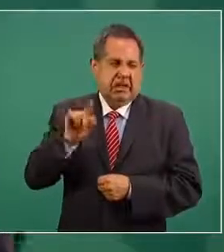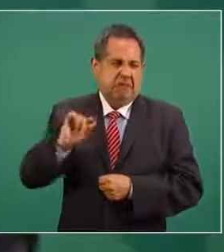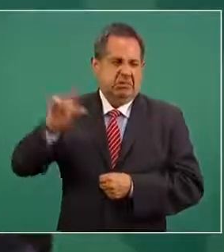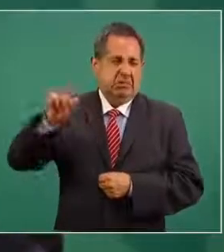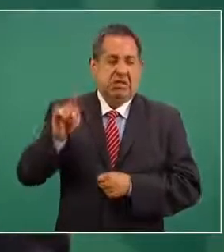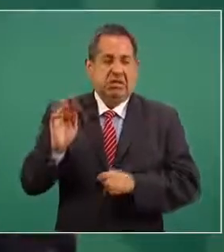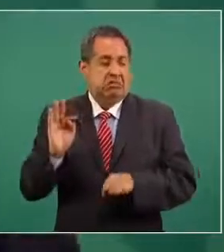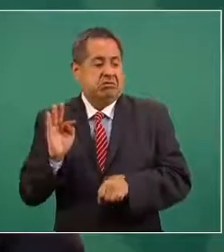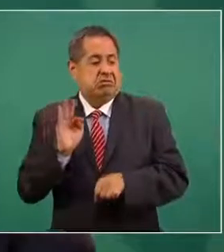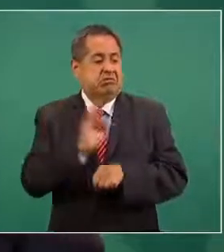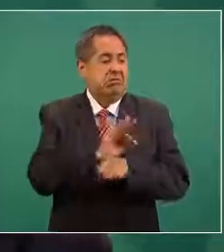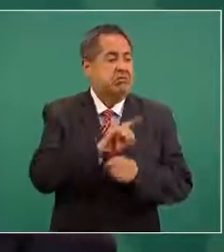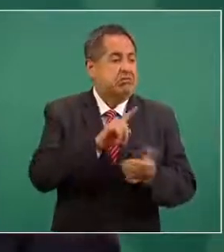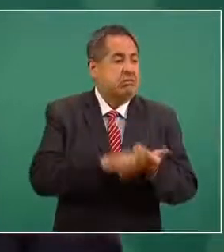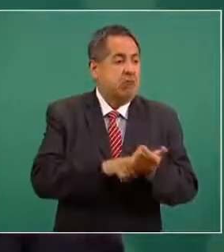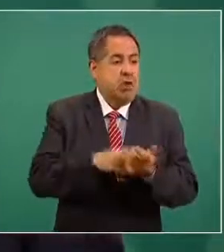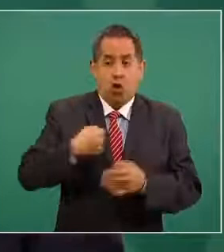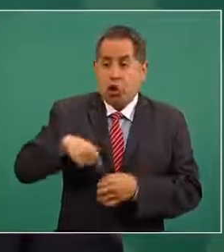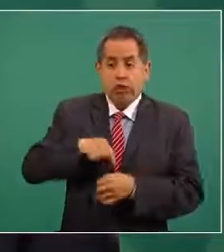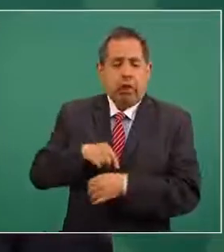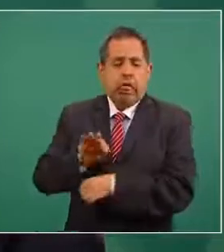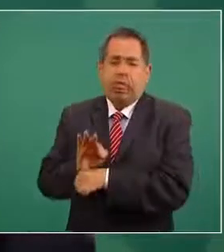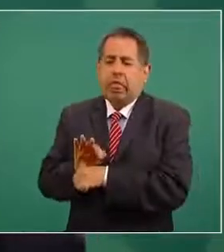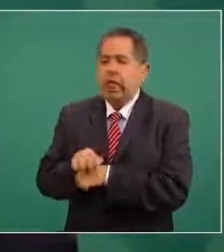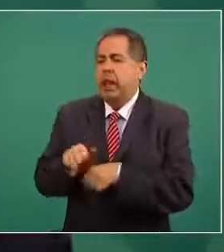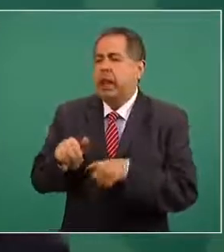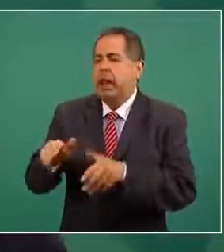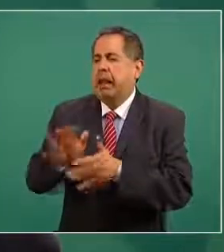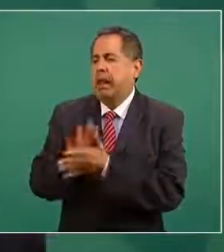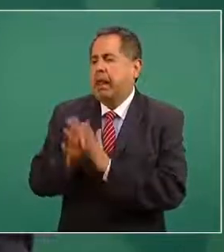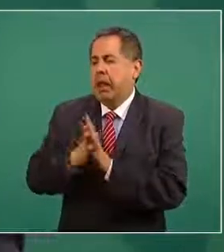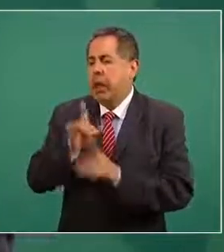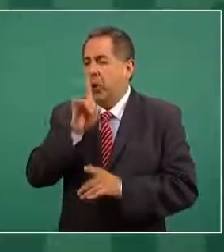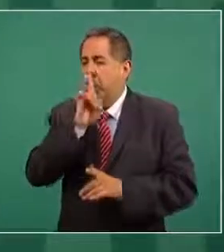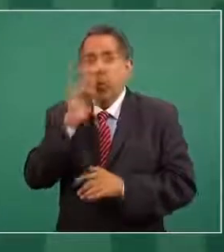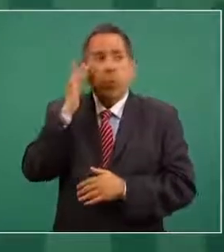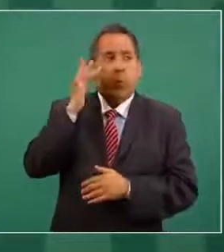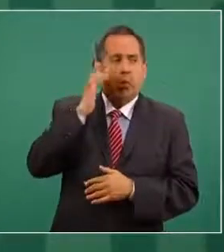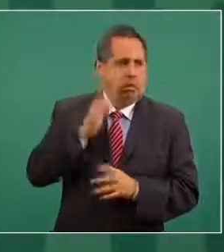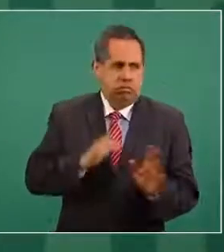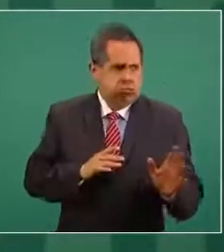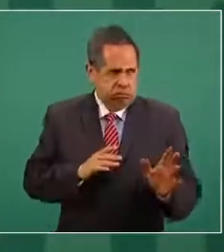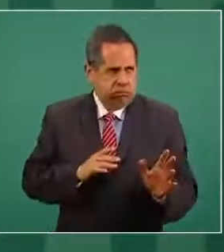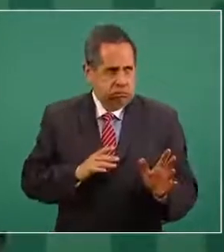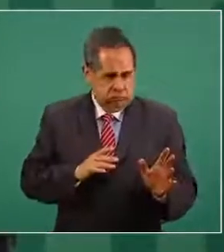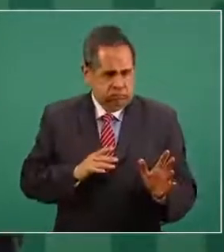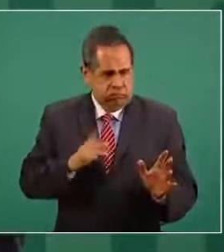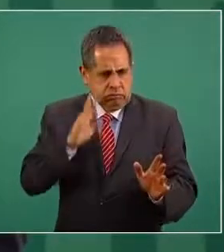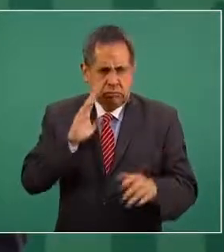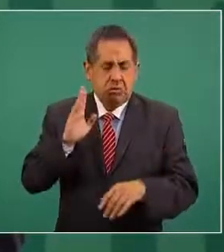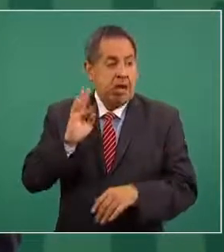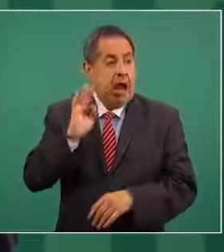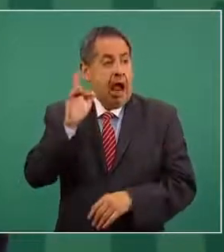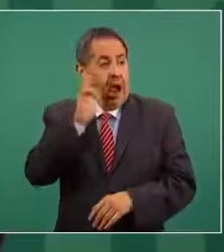nivel, no va a consentir en ser cómplice y callar y no hacer nada sobre ello. Entonces, si hay elementos importantes que tú